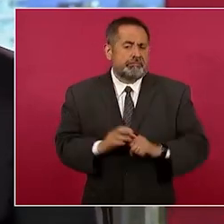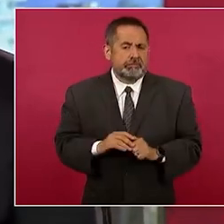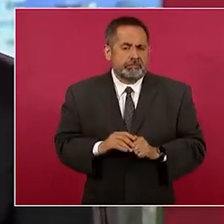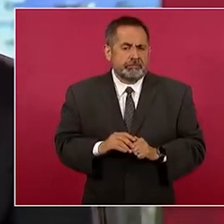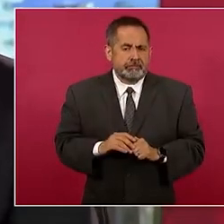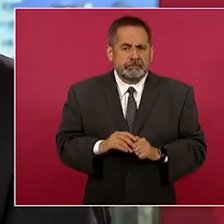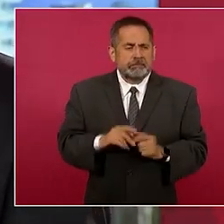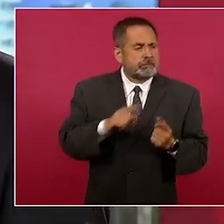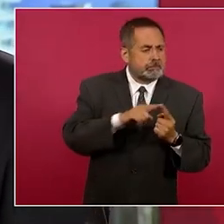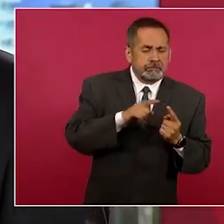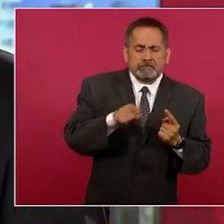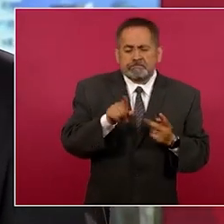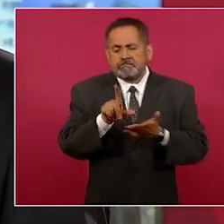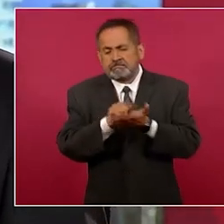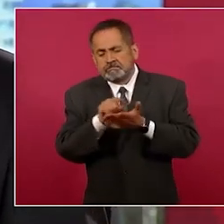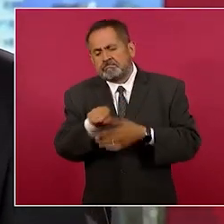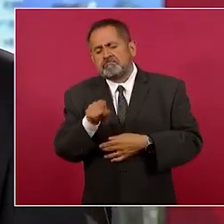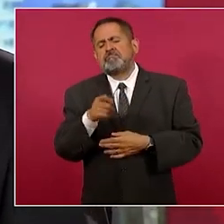alternativos